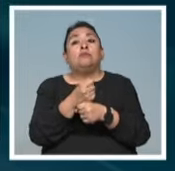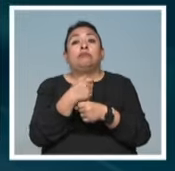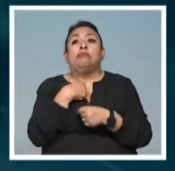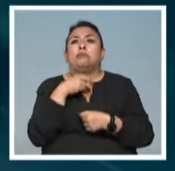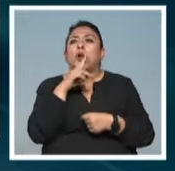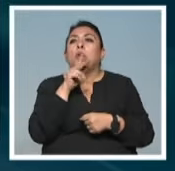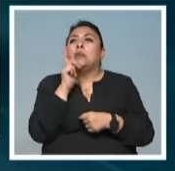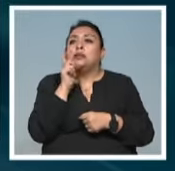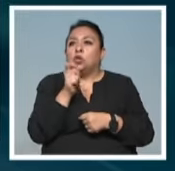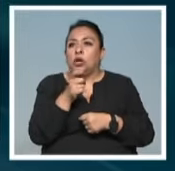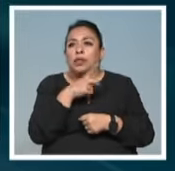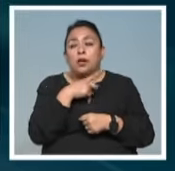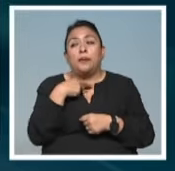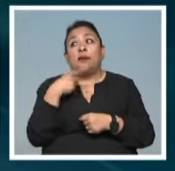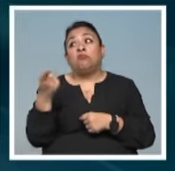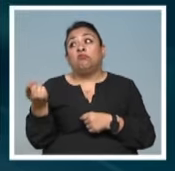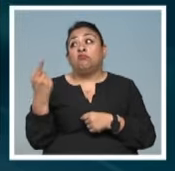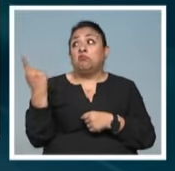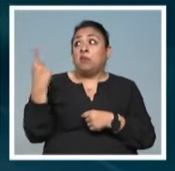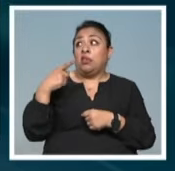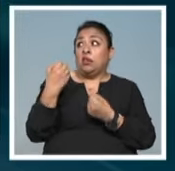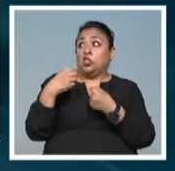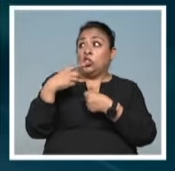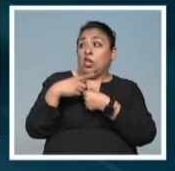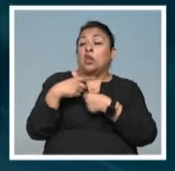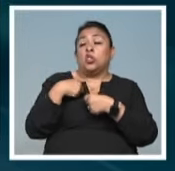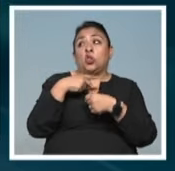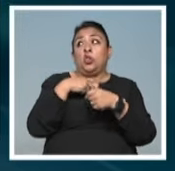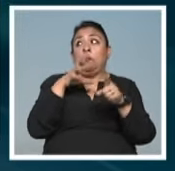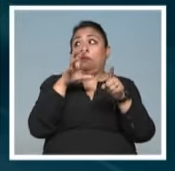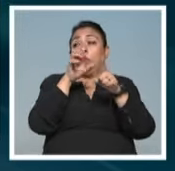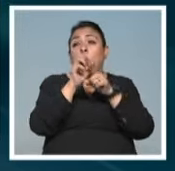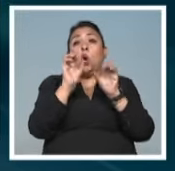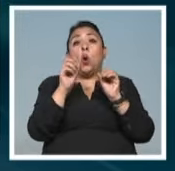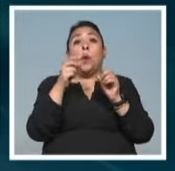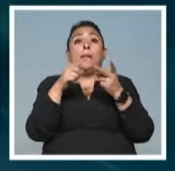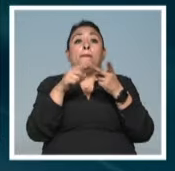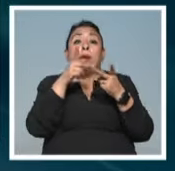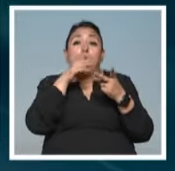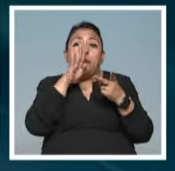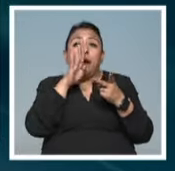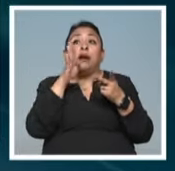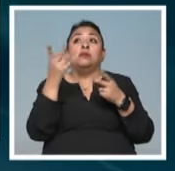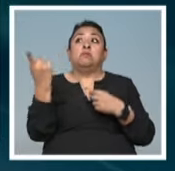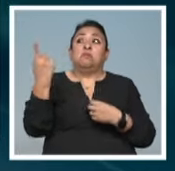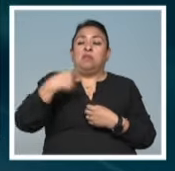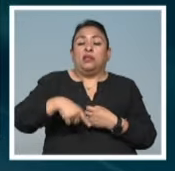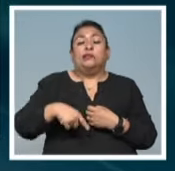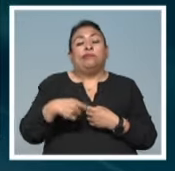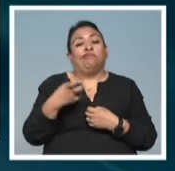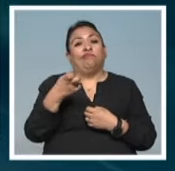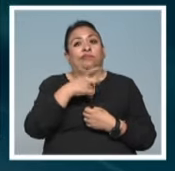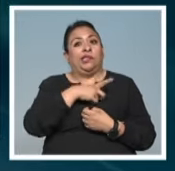preocupación es cumplir las expectativas que la sociedad, ellos mismos y sus padres y madres les han impuesto.